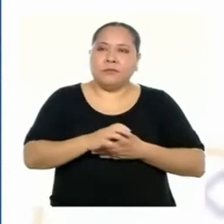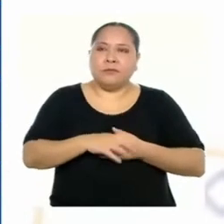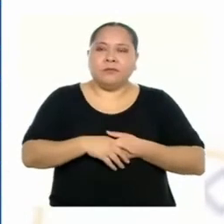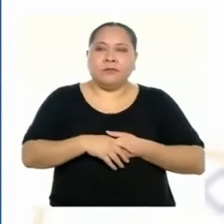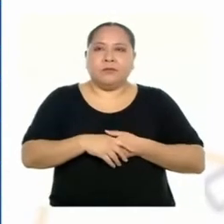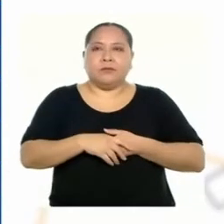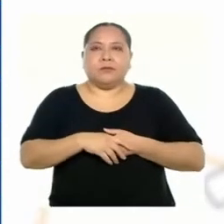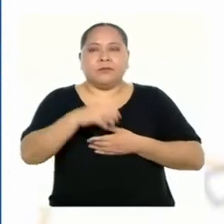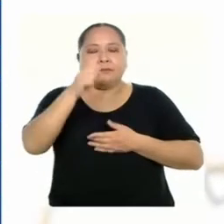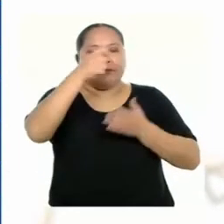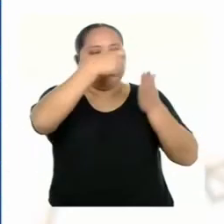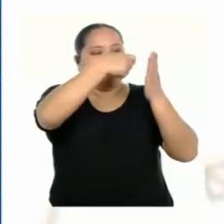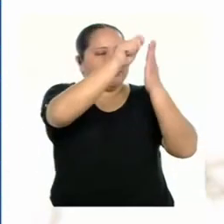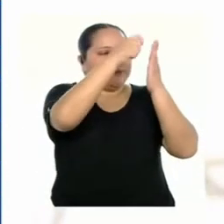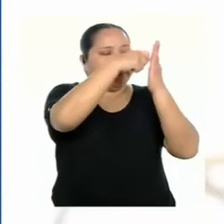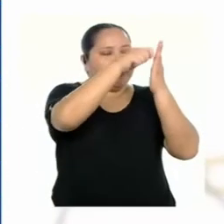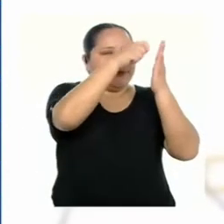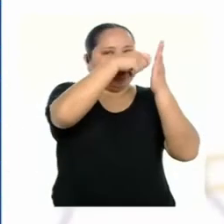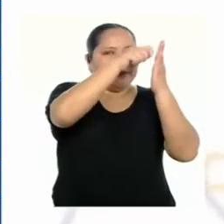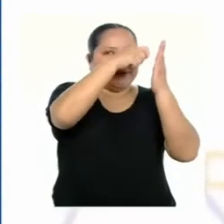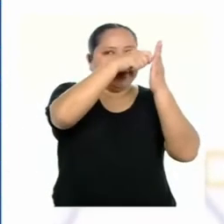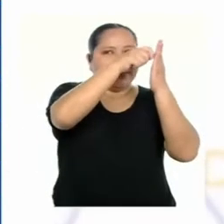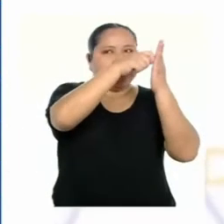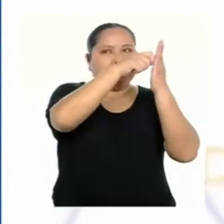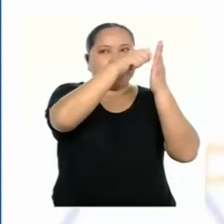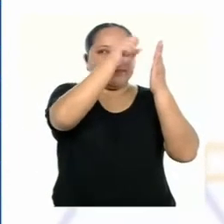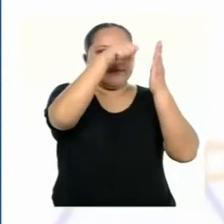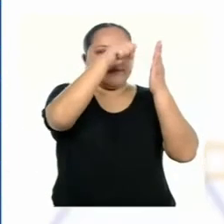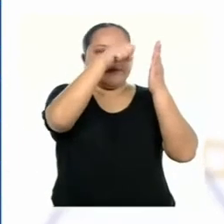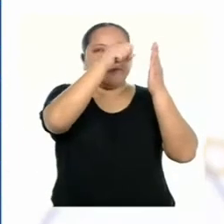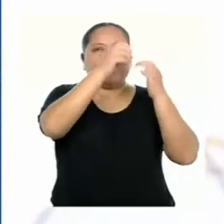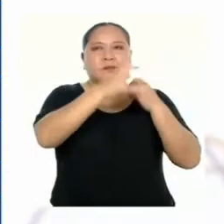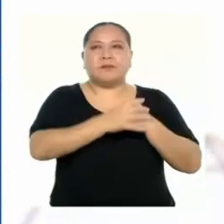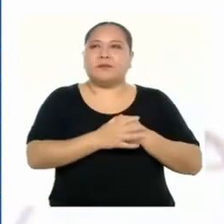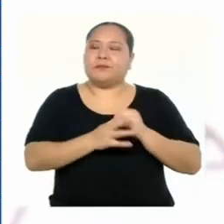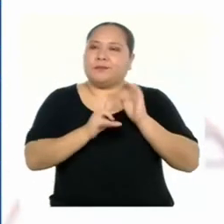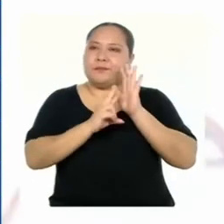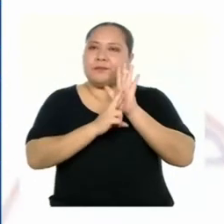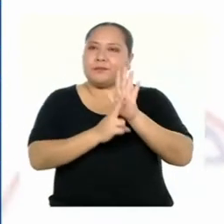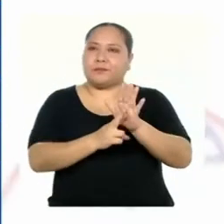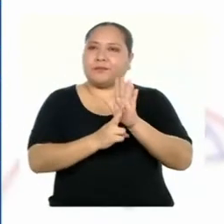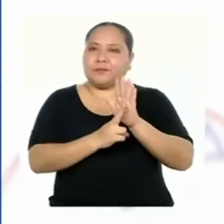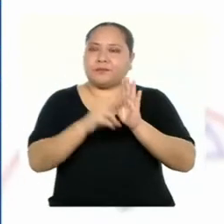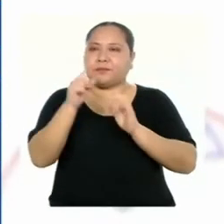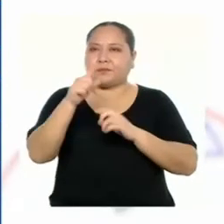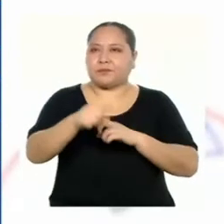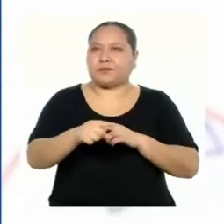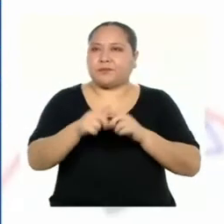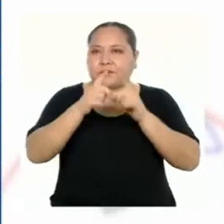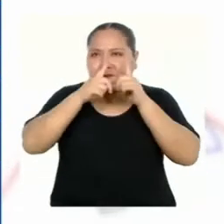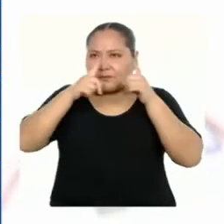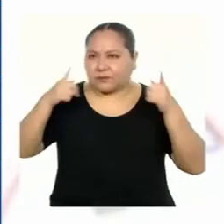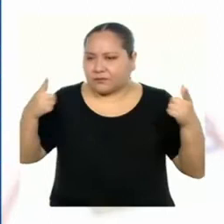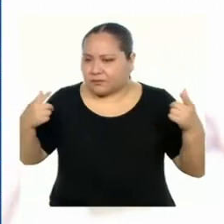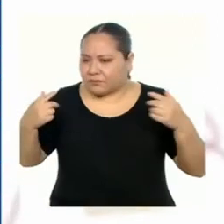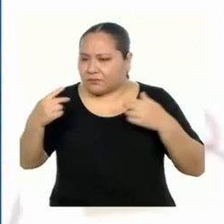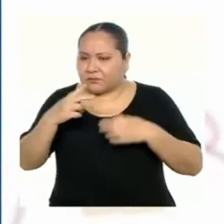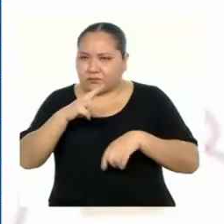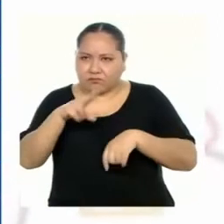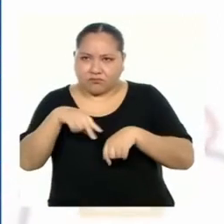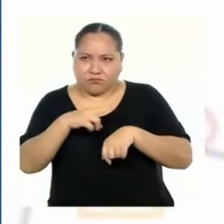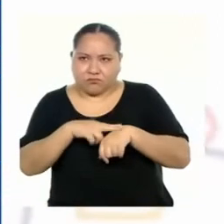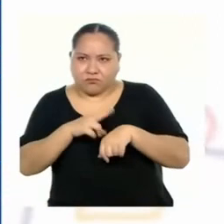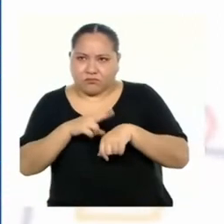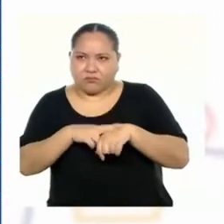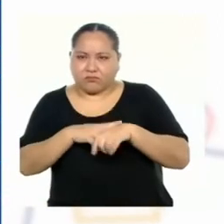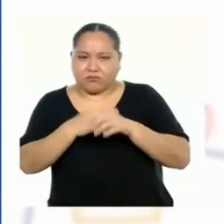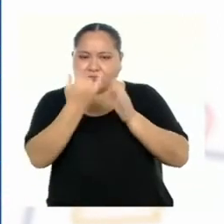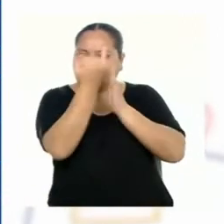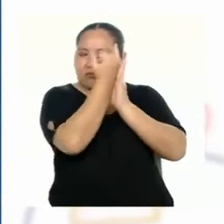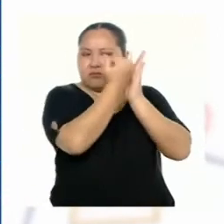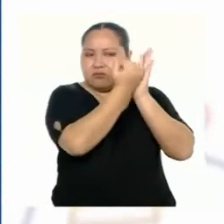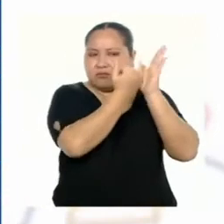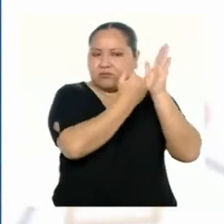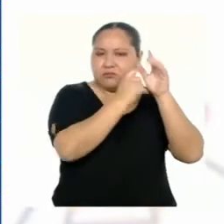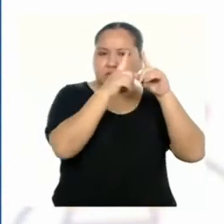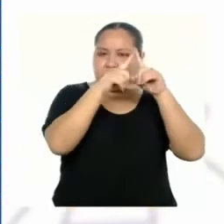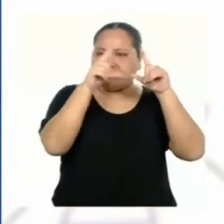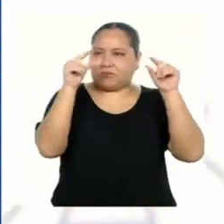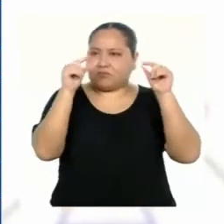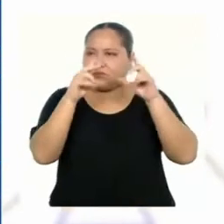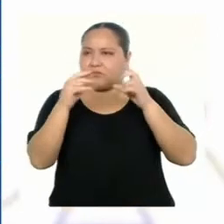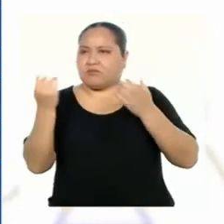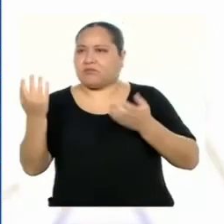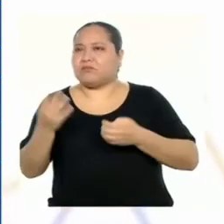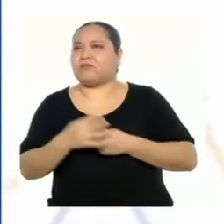Entonces, check. ¿Representamos los datos de la situación en lenguaje común mediante variables, gráficos o esquemas?